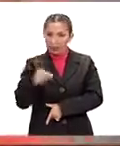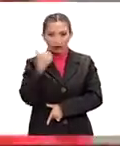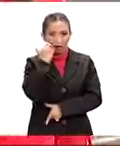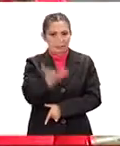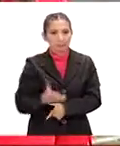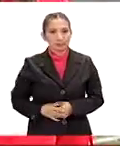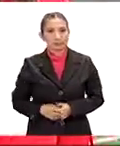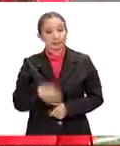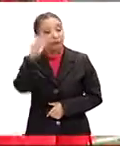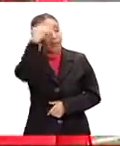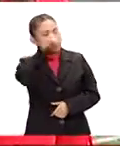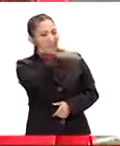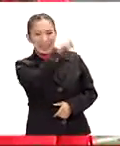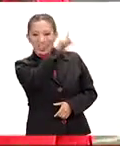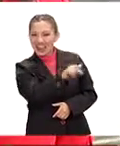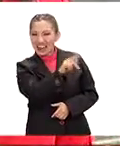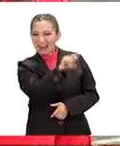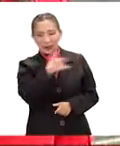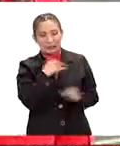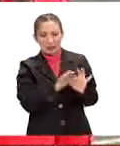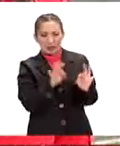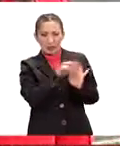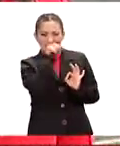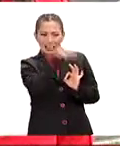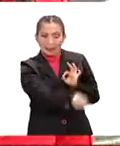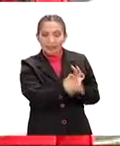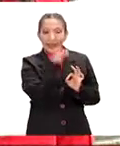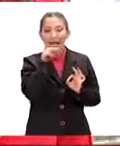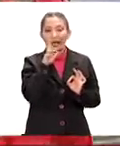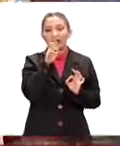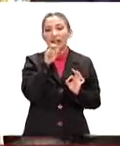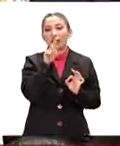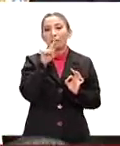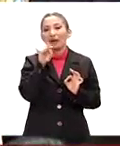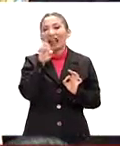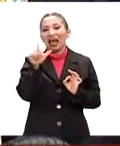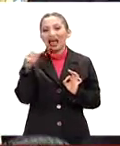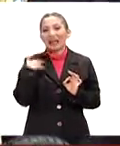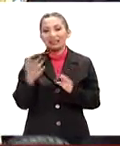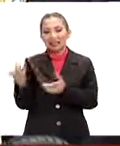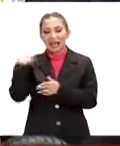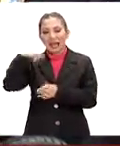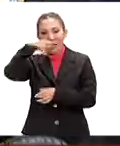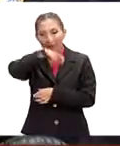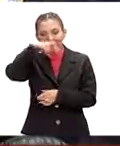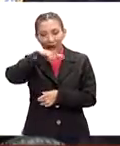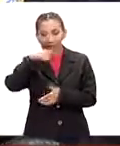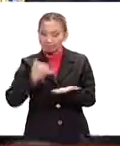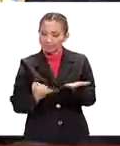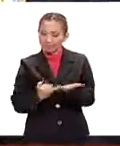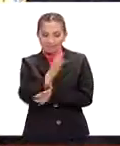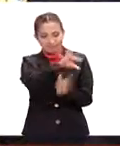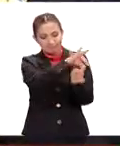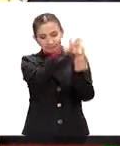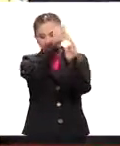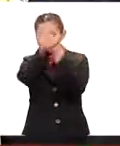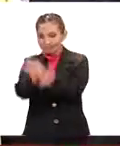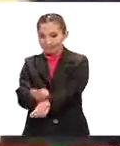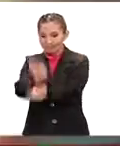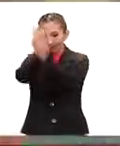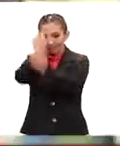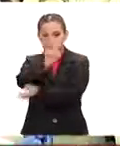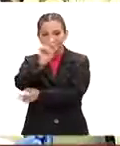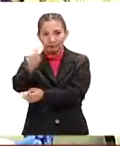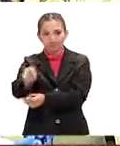La experiencia de Lavolpe fue punto clave para que Ricardo Pelá, expresidente deportivo de la América, tomara la decisión de ponerlo al frente del